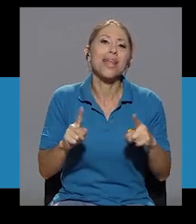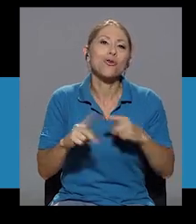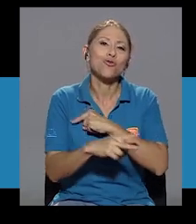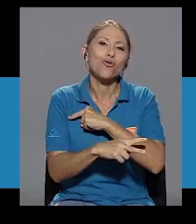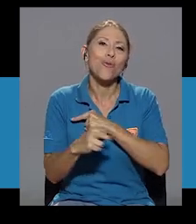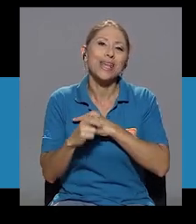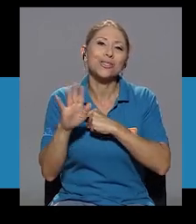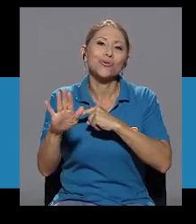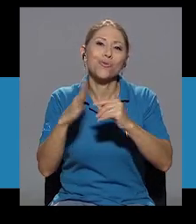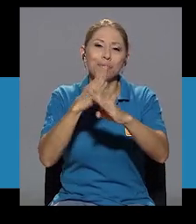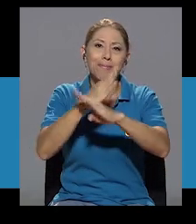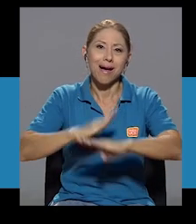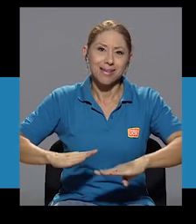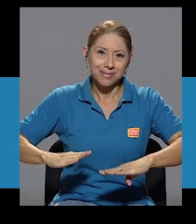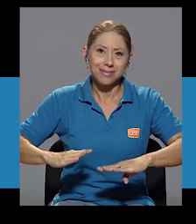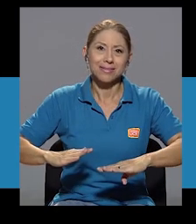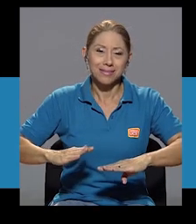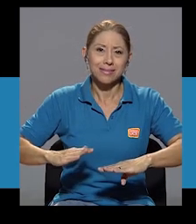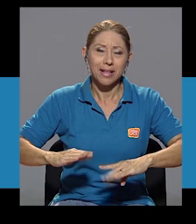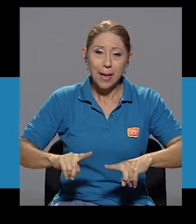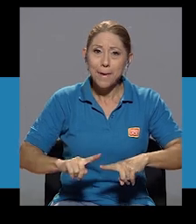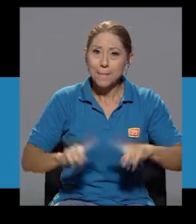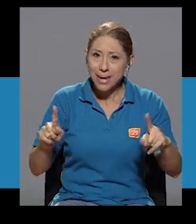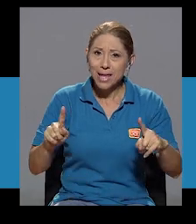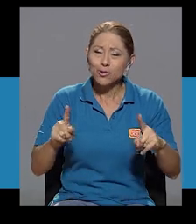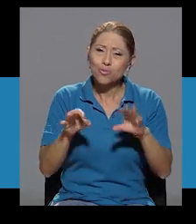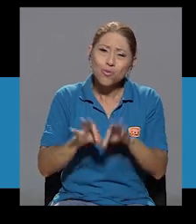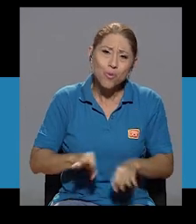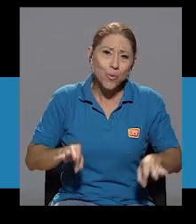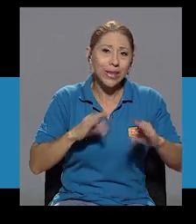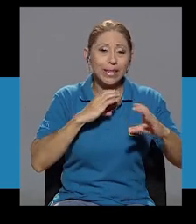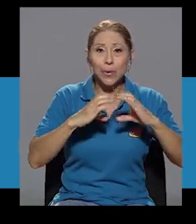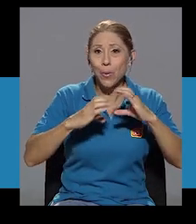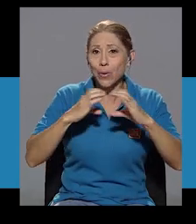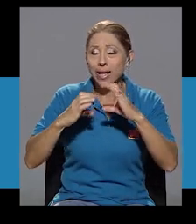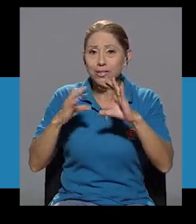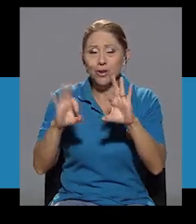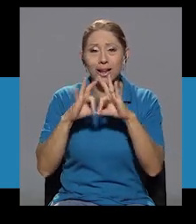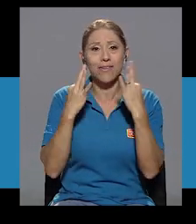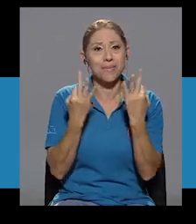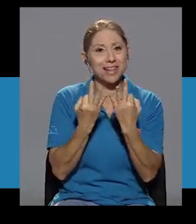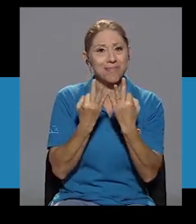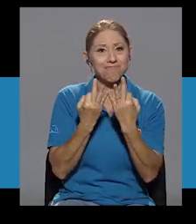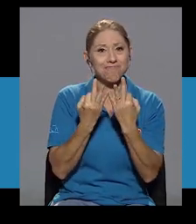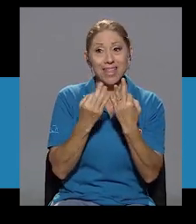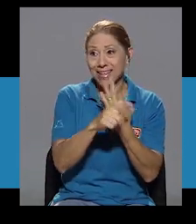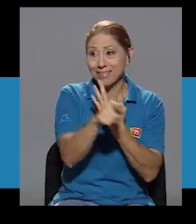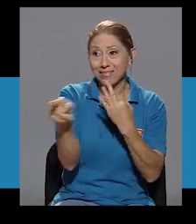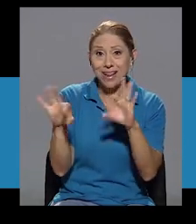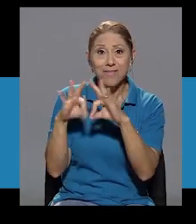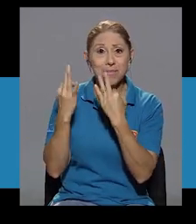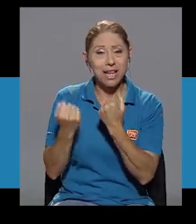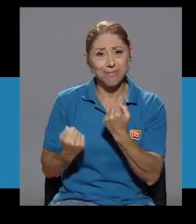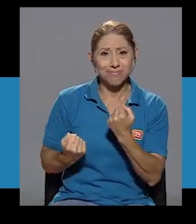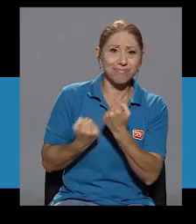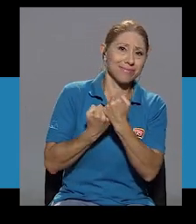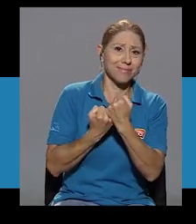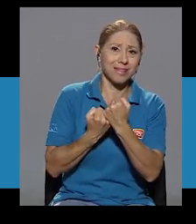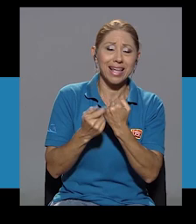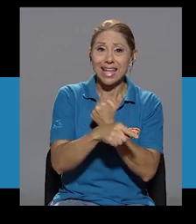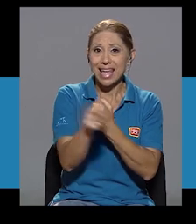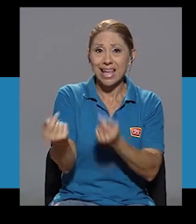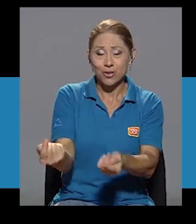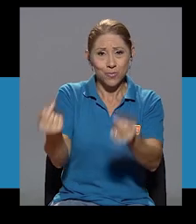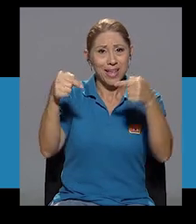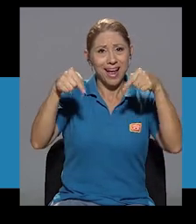robé la paz. Pero es muy importante, más que todo la comunicación entre la familia y el apoyo familiar, que ellos